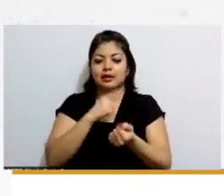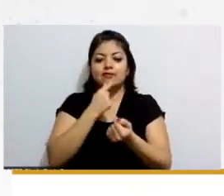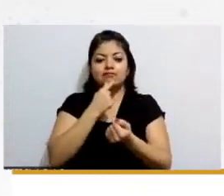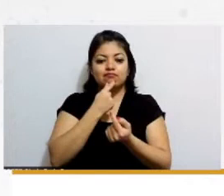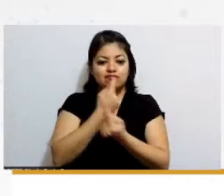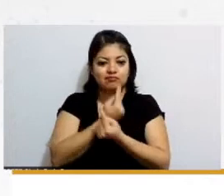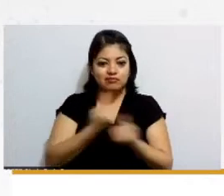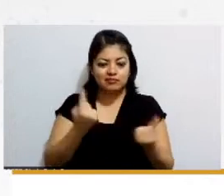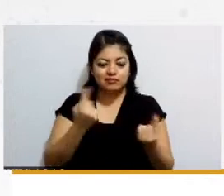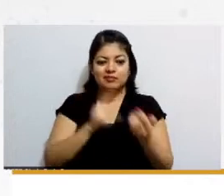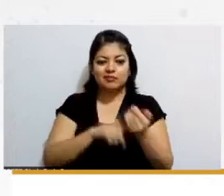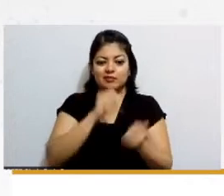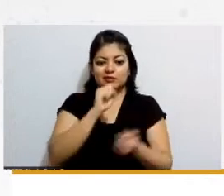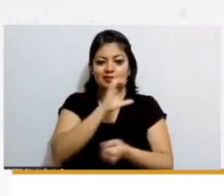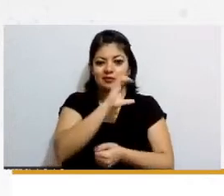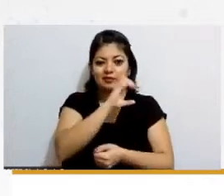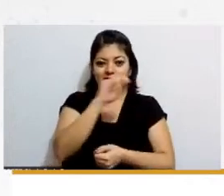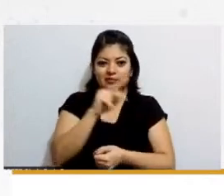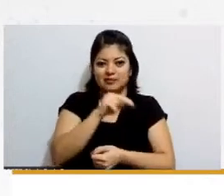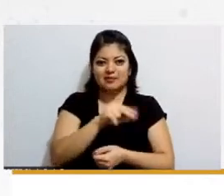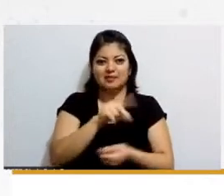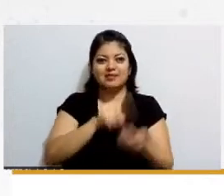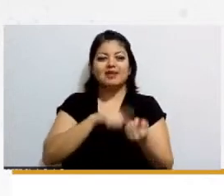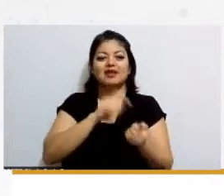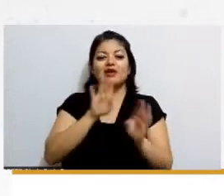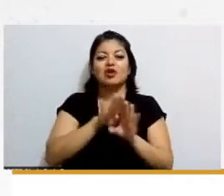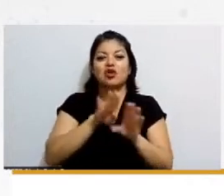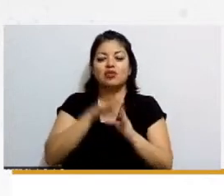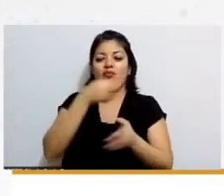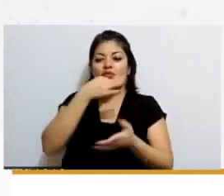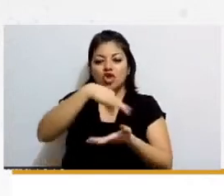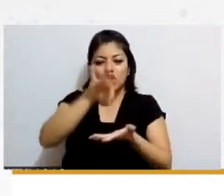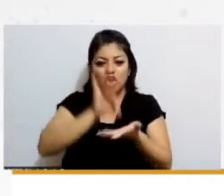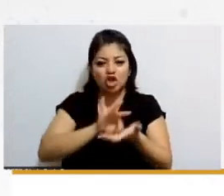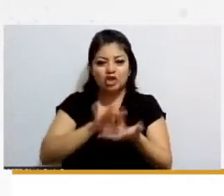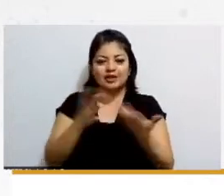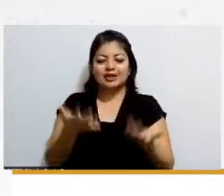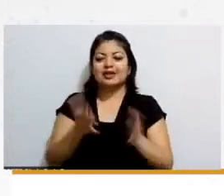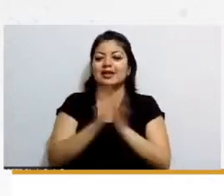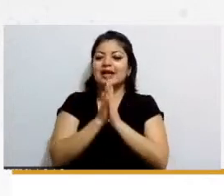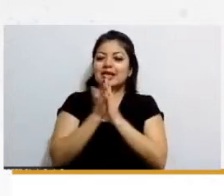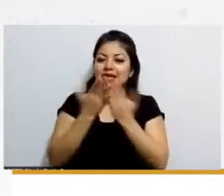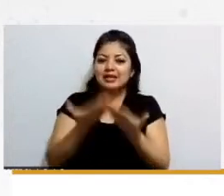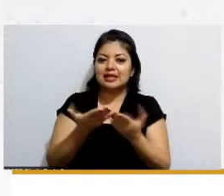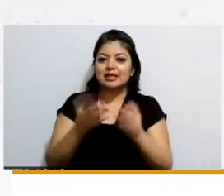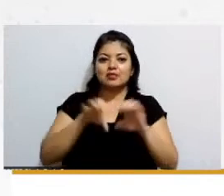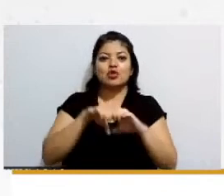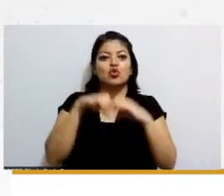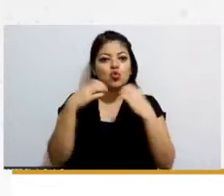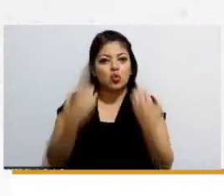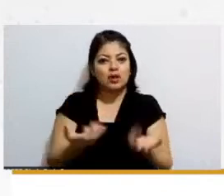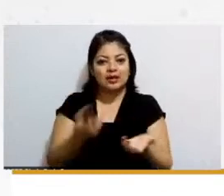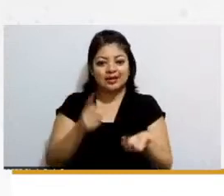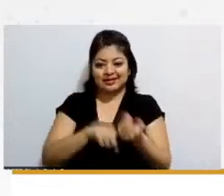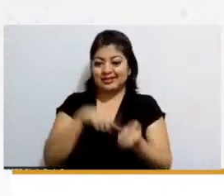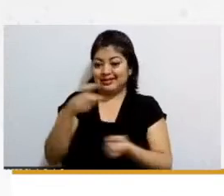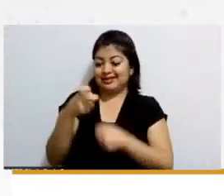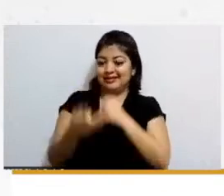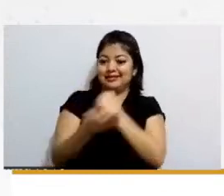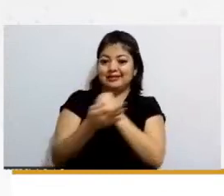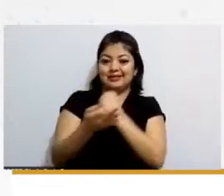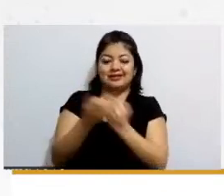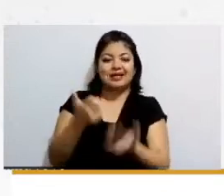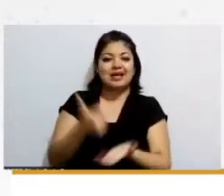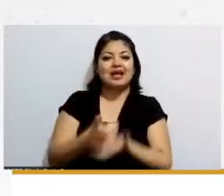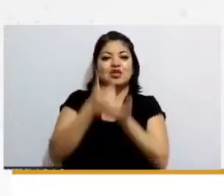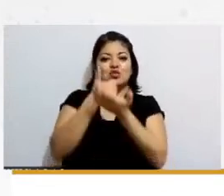que de la Suprema Corte hacían hasta las loterías o estos libros estos cuentos creo que eso ayuda mucho ayuda